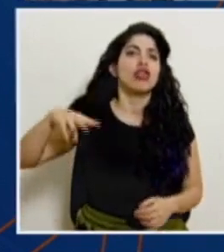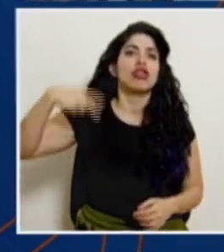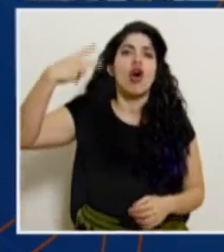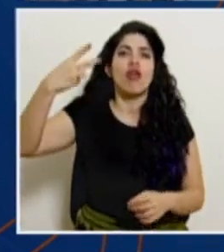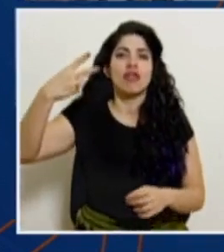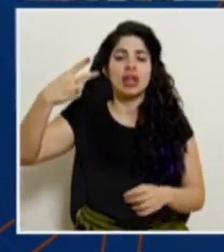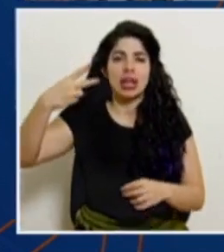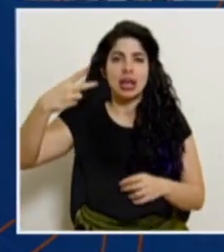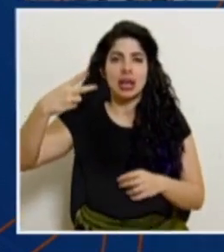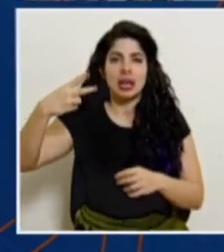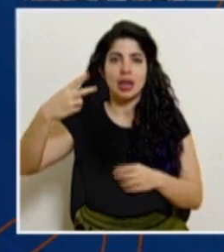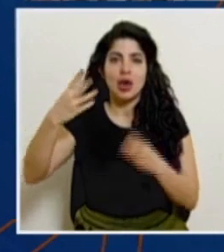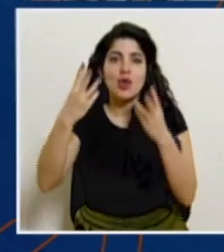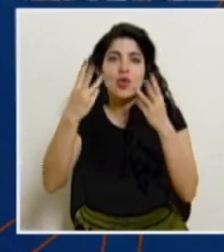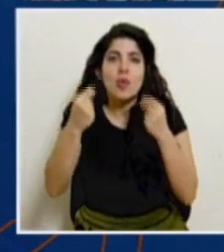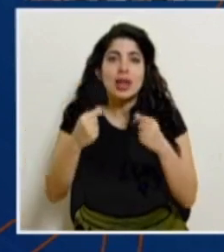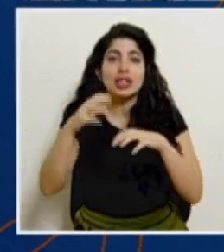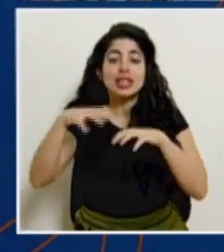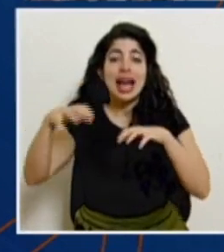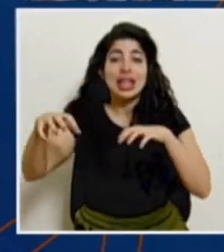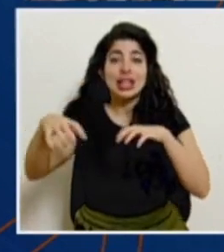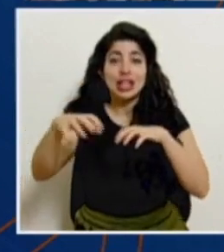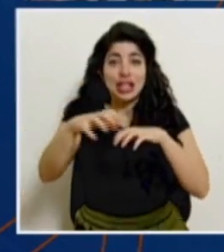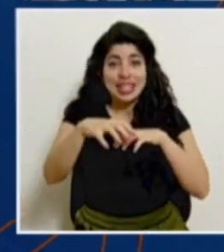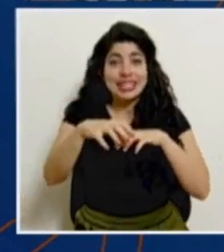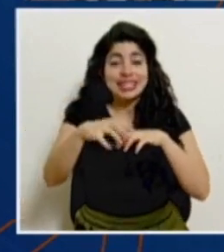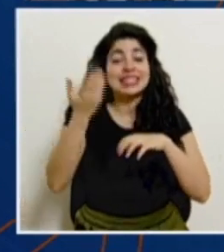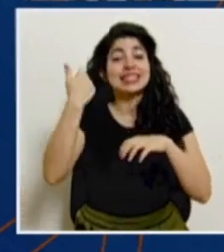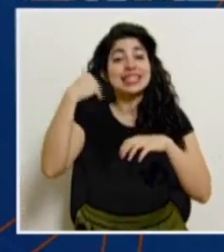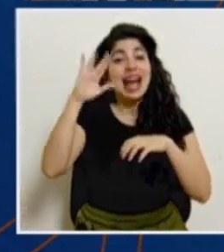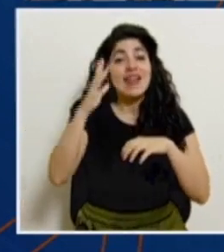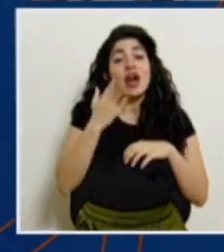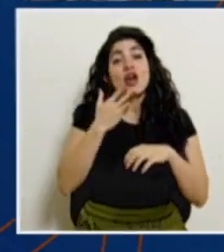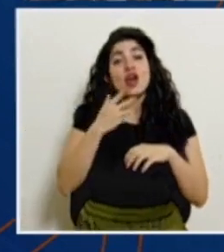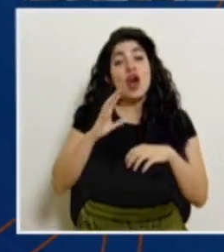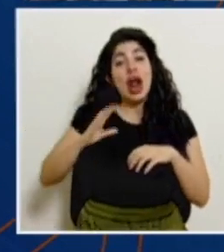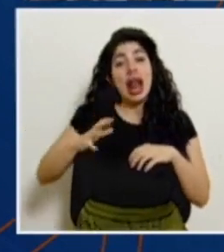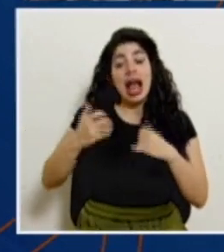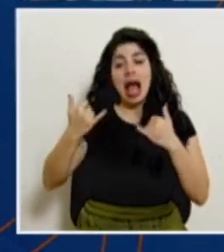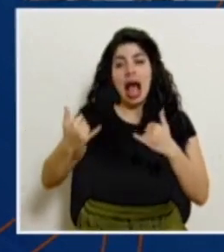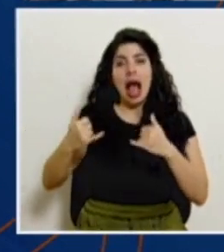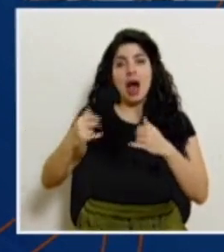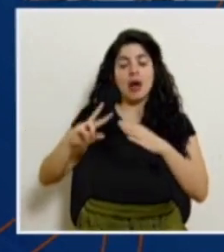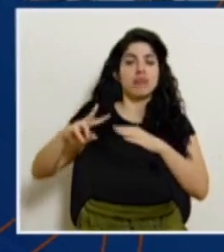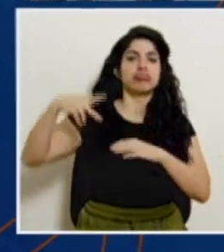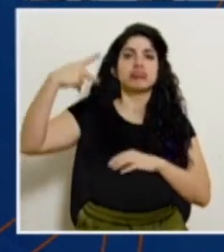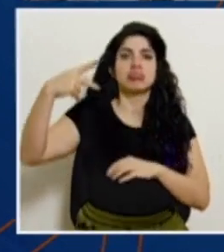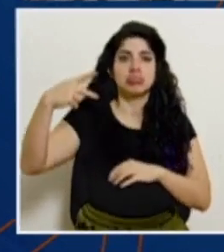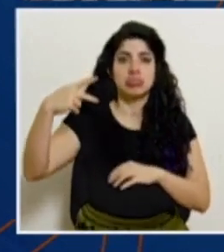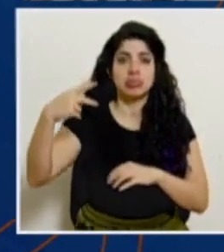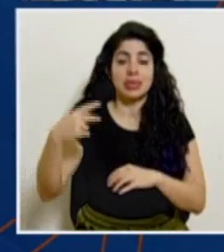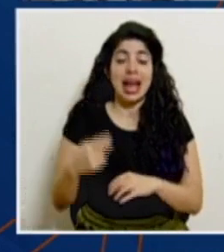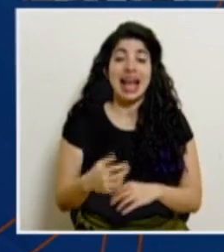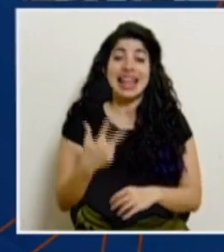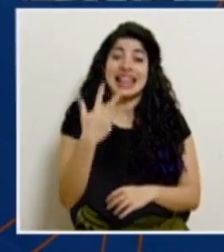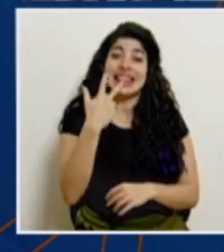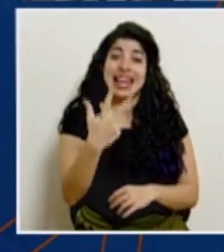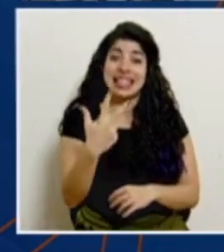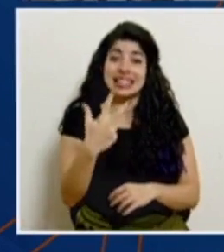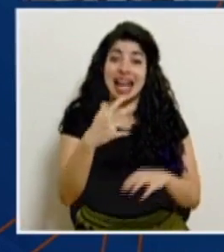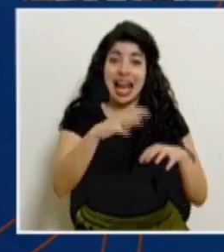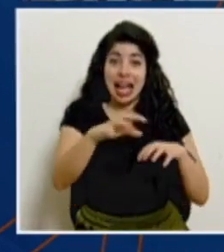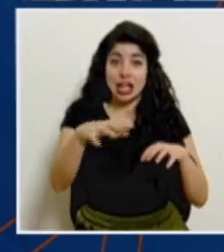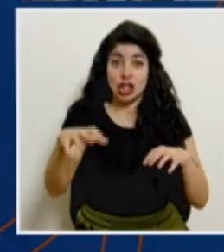cantidad de cantones que estaban en la condición de alerta naranja. Dos de cada tres cantones